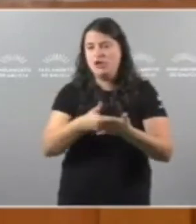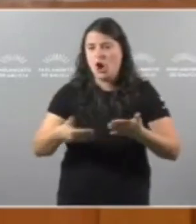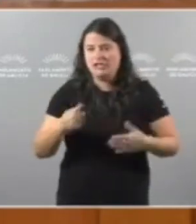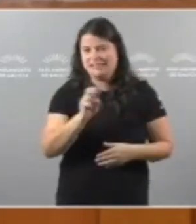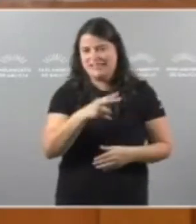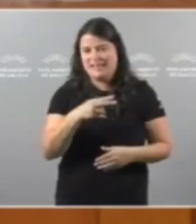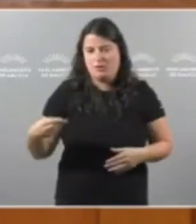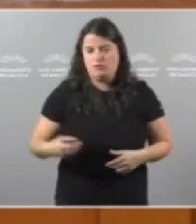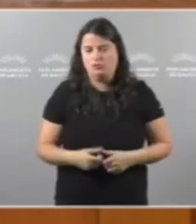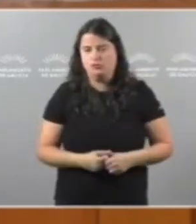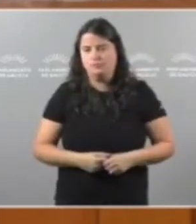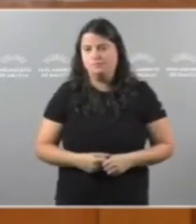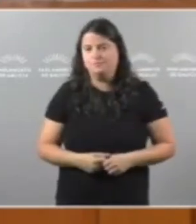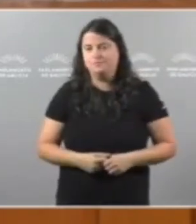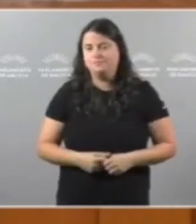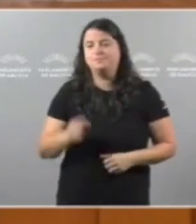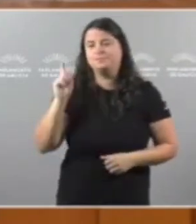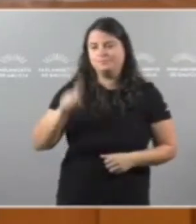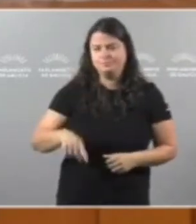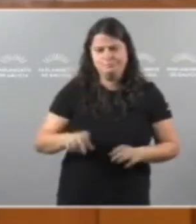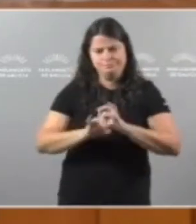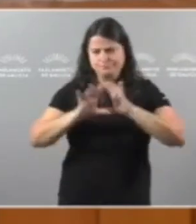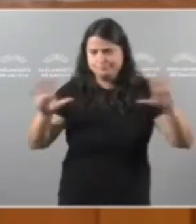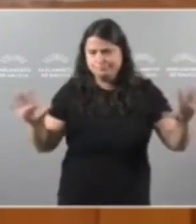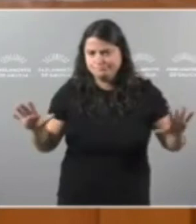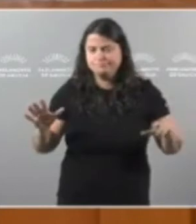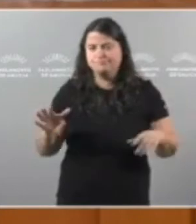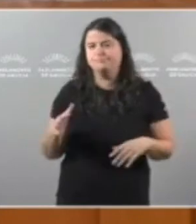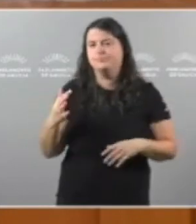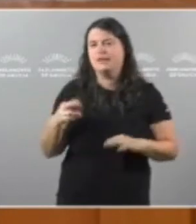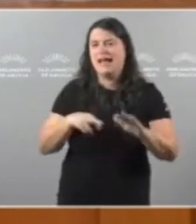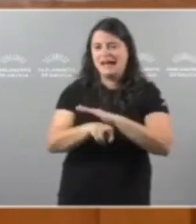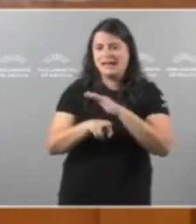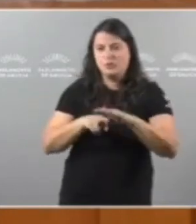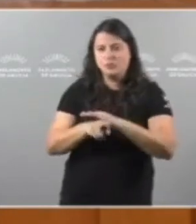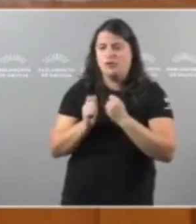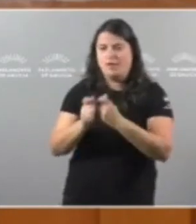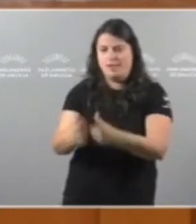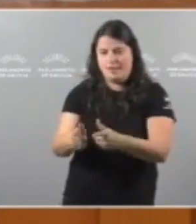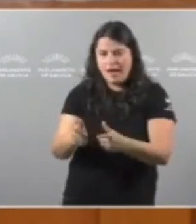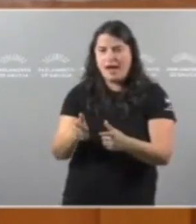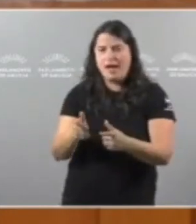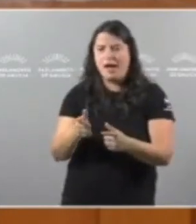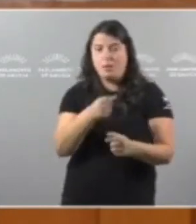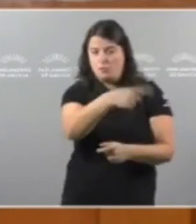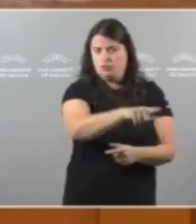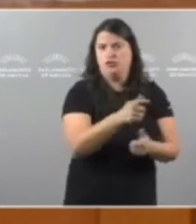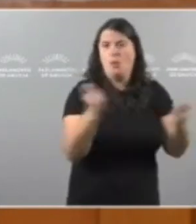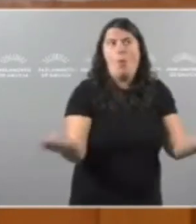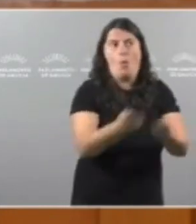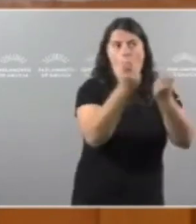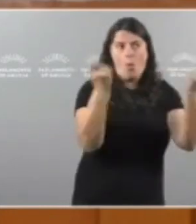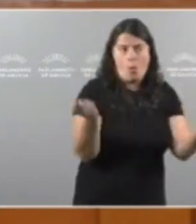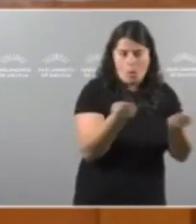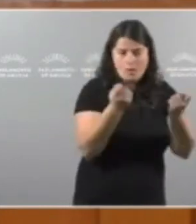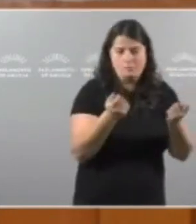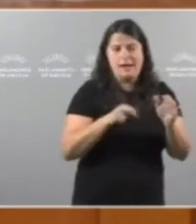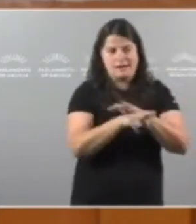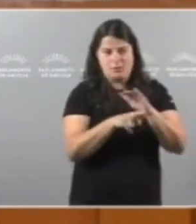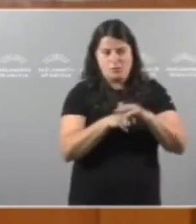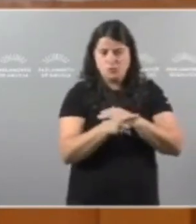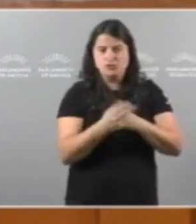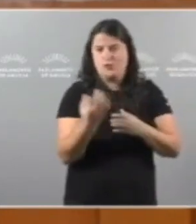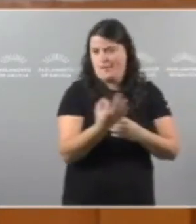euros E por suposto Creemos que hai que dotar De recursos Os anuncios Que vostedes fan Porque Vostedes